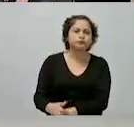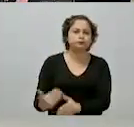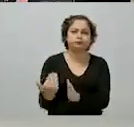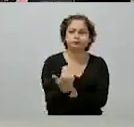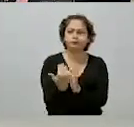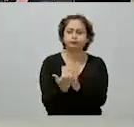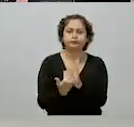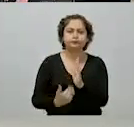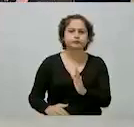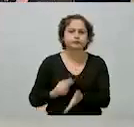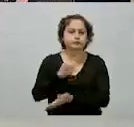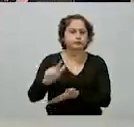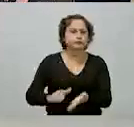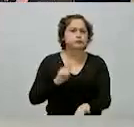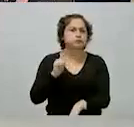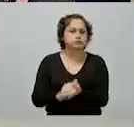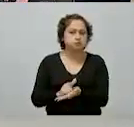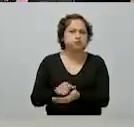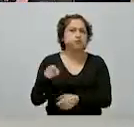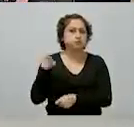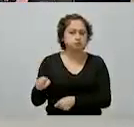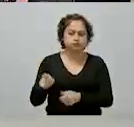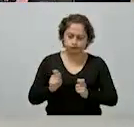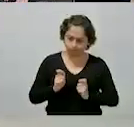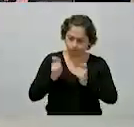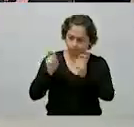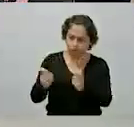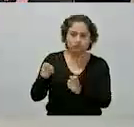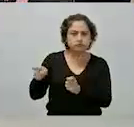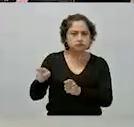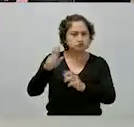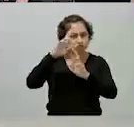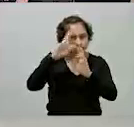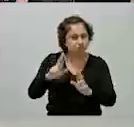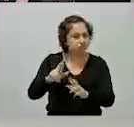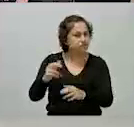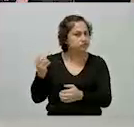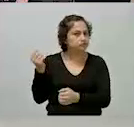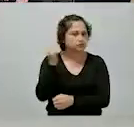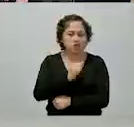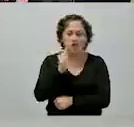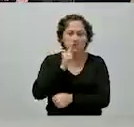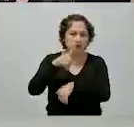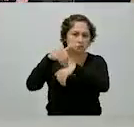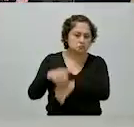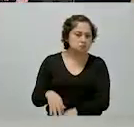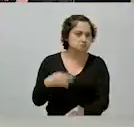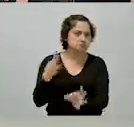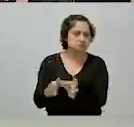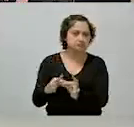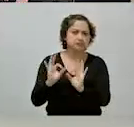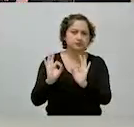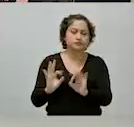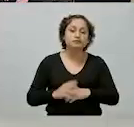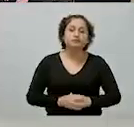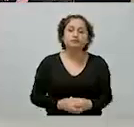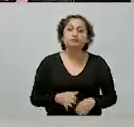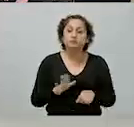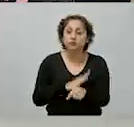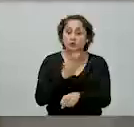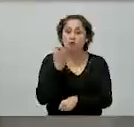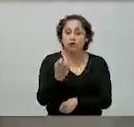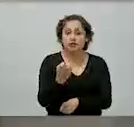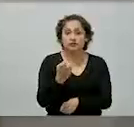respeto a la investidura presidencial. Por eso, nos da mucho gusto estar aquí,